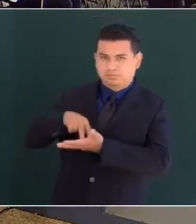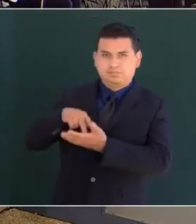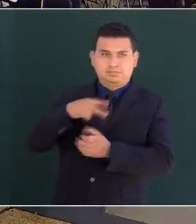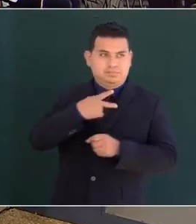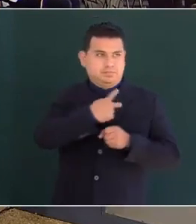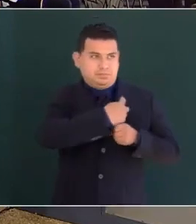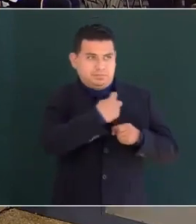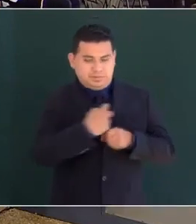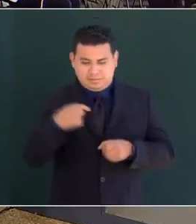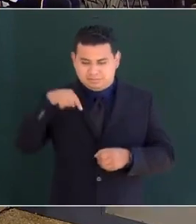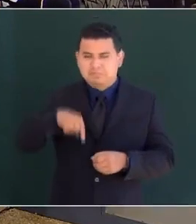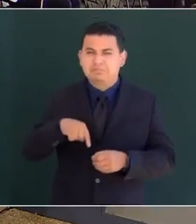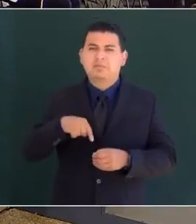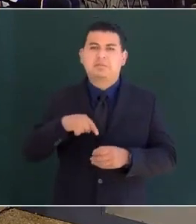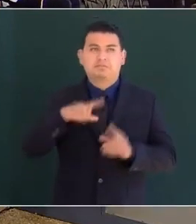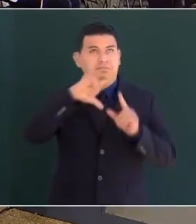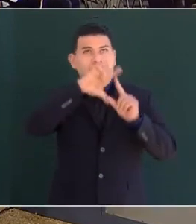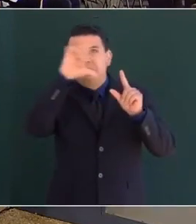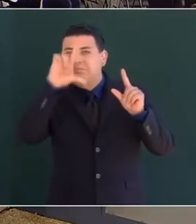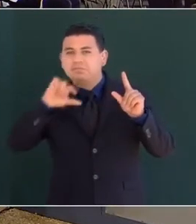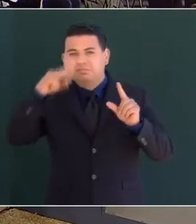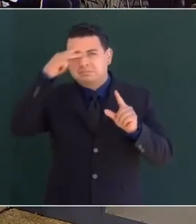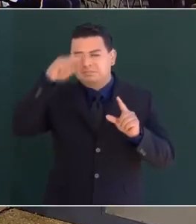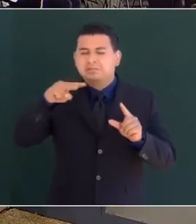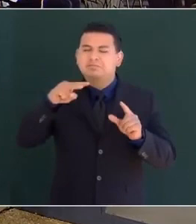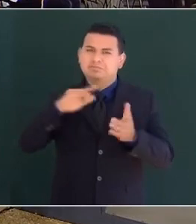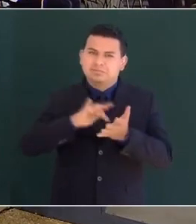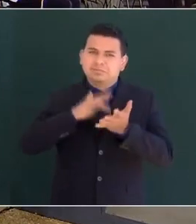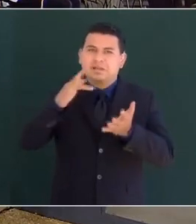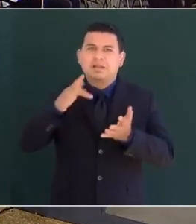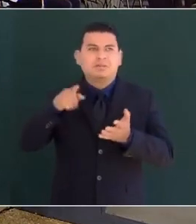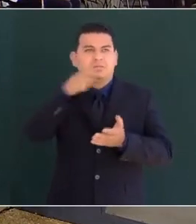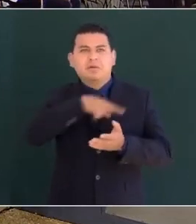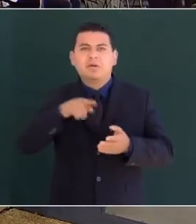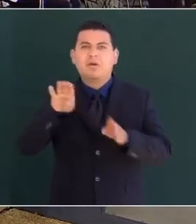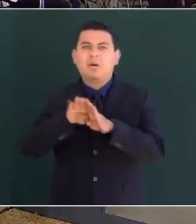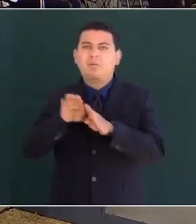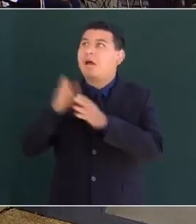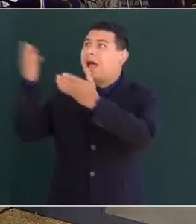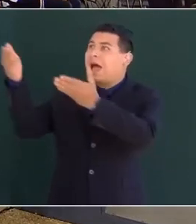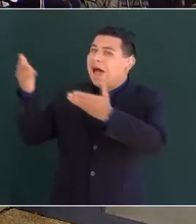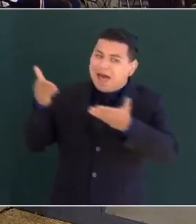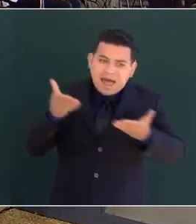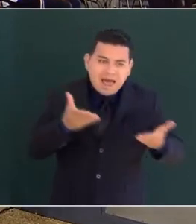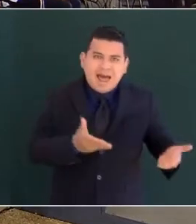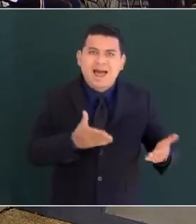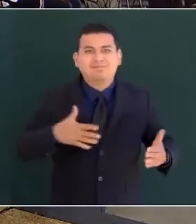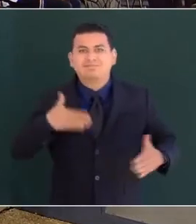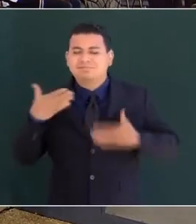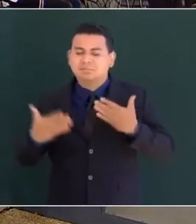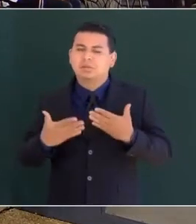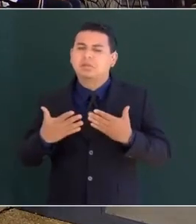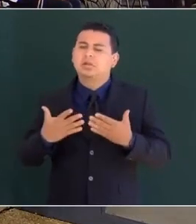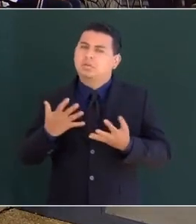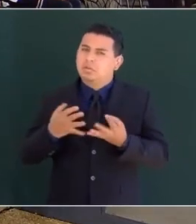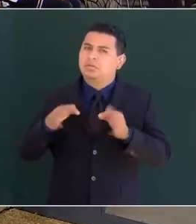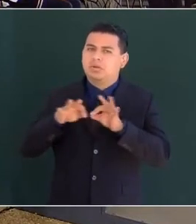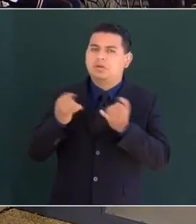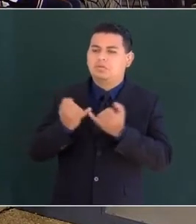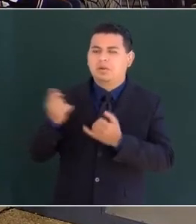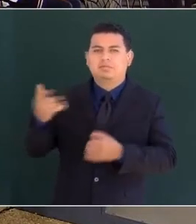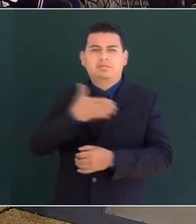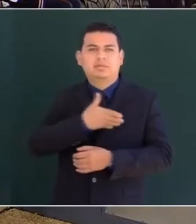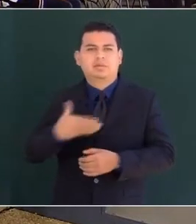Luther King III a todo México por la bienvenida tan calurosa. Pero primero al presidente Andrés Manuel López